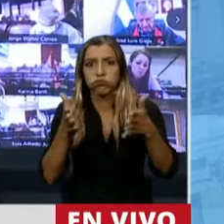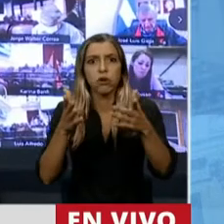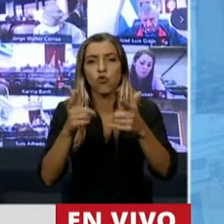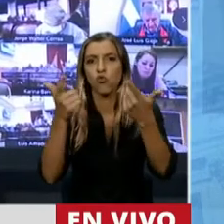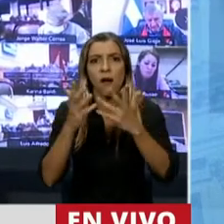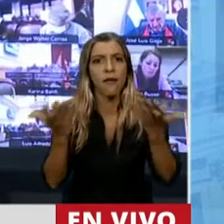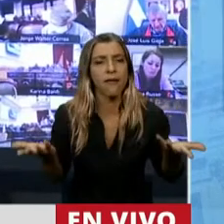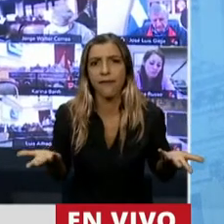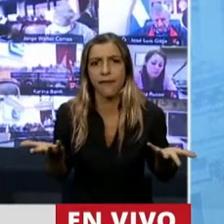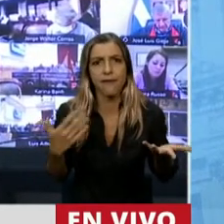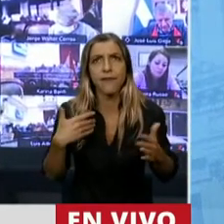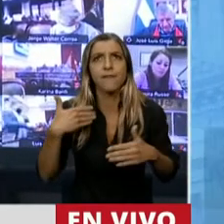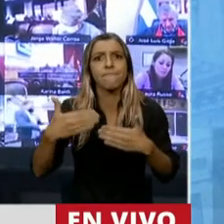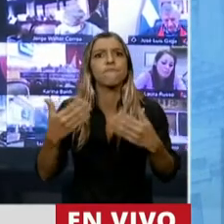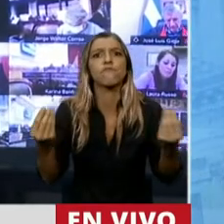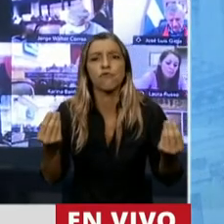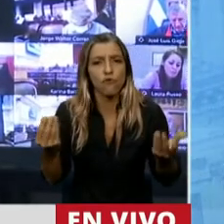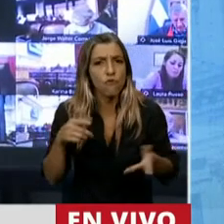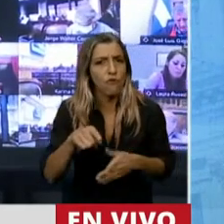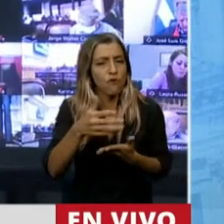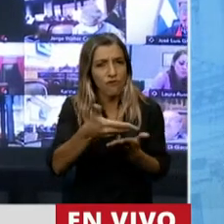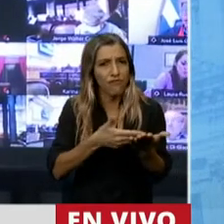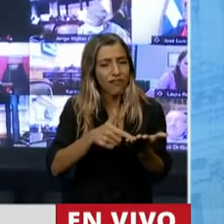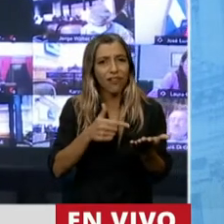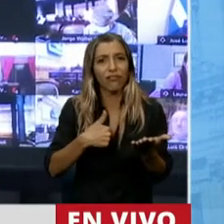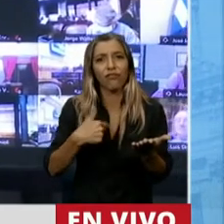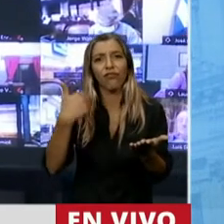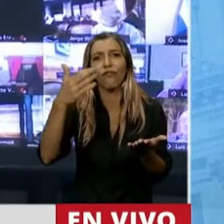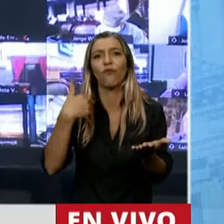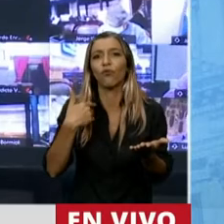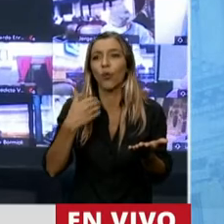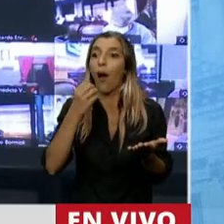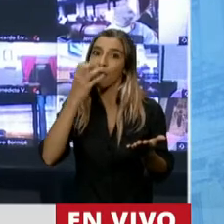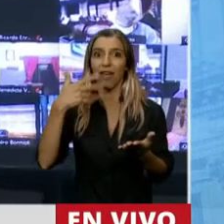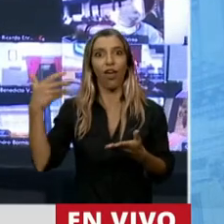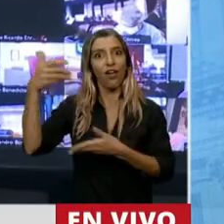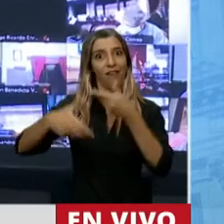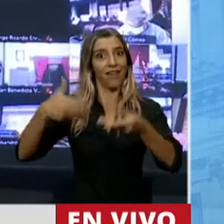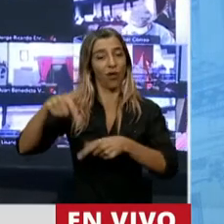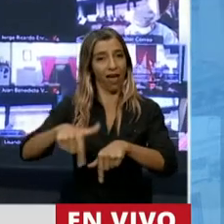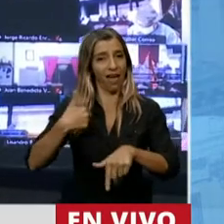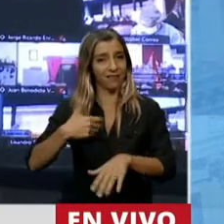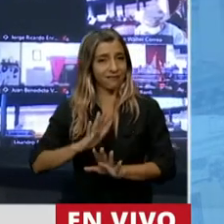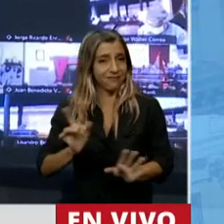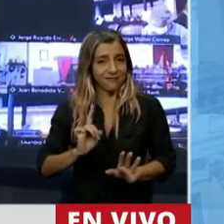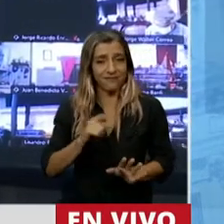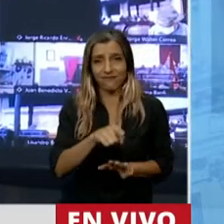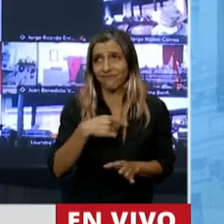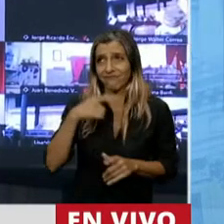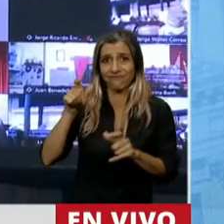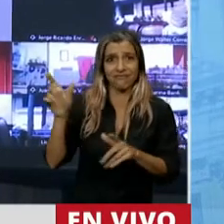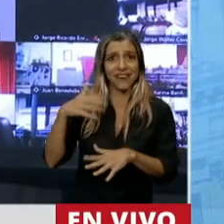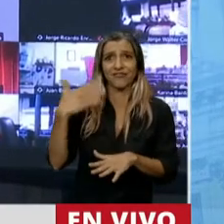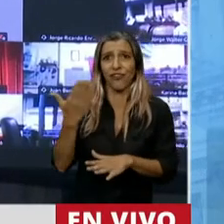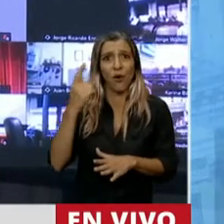que no atrae inversiones. Eso explica quizás el éxodo de empresas que hay a nuestros países vecinos.